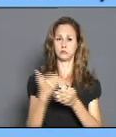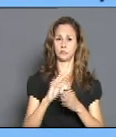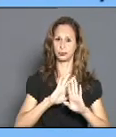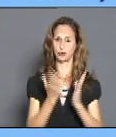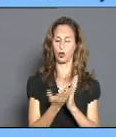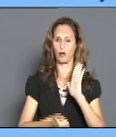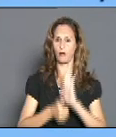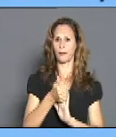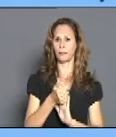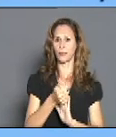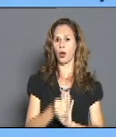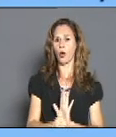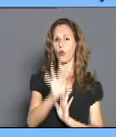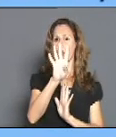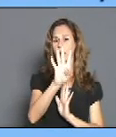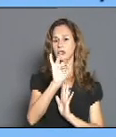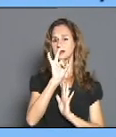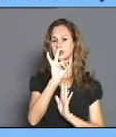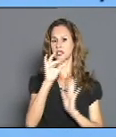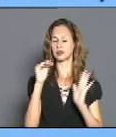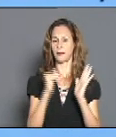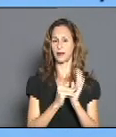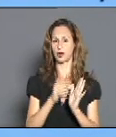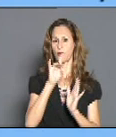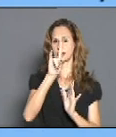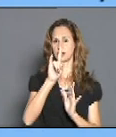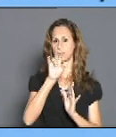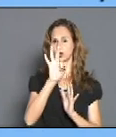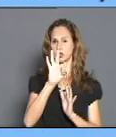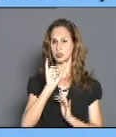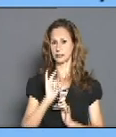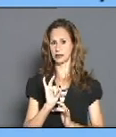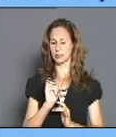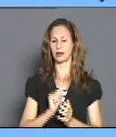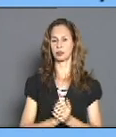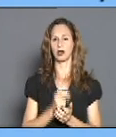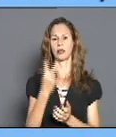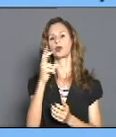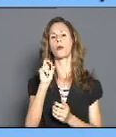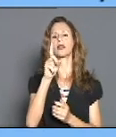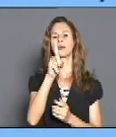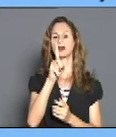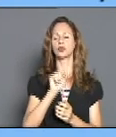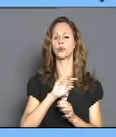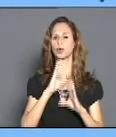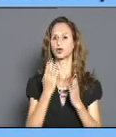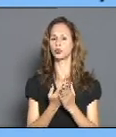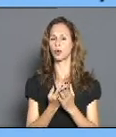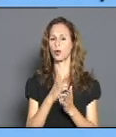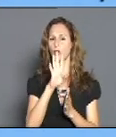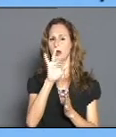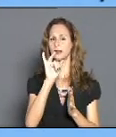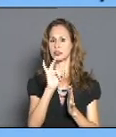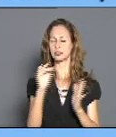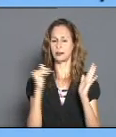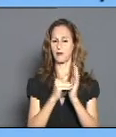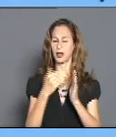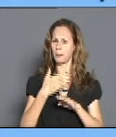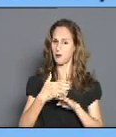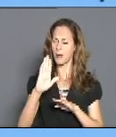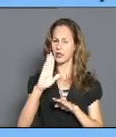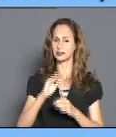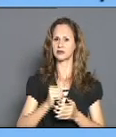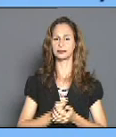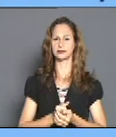enfermedad. 47.987 holguineros. Y en el año 2021 47.669. En estos